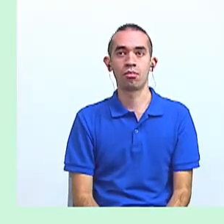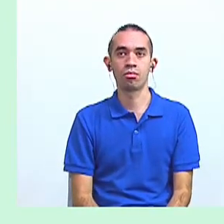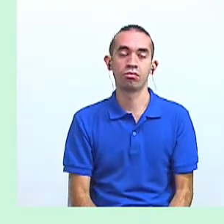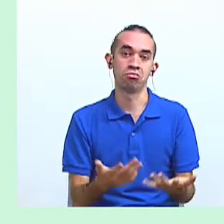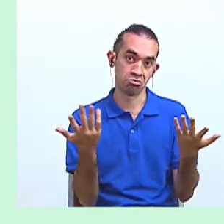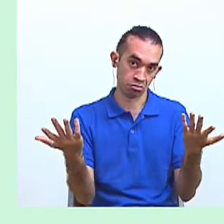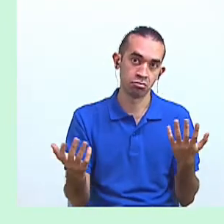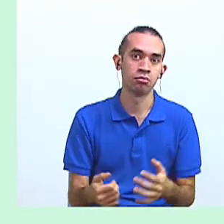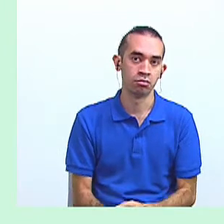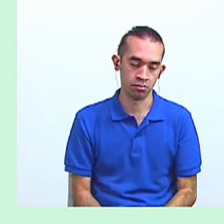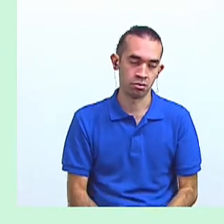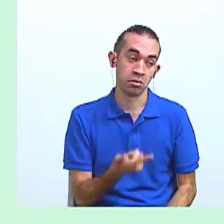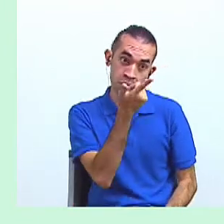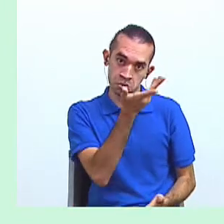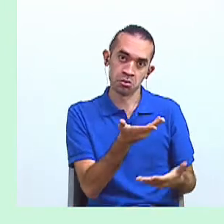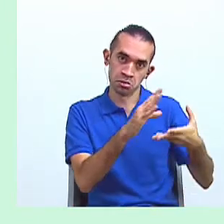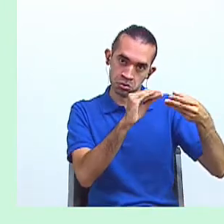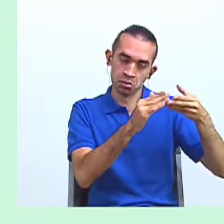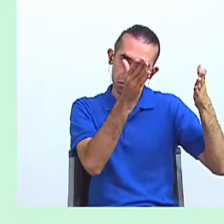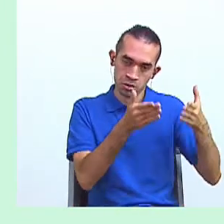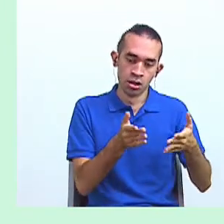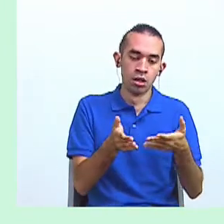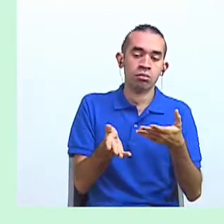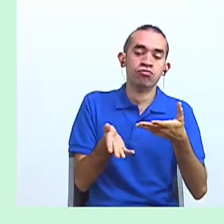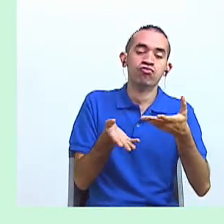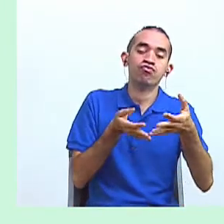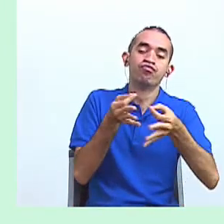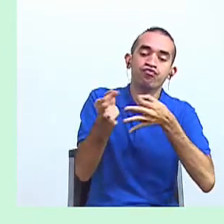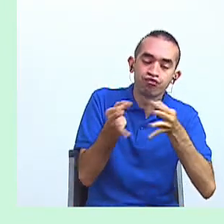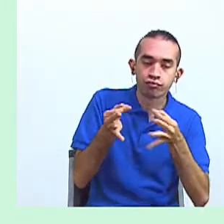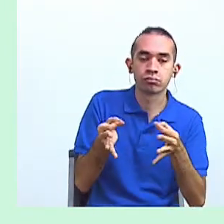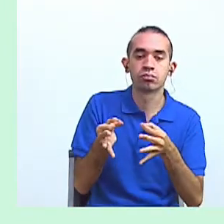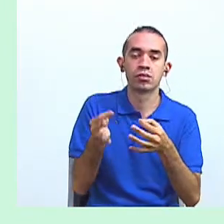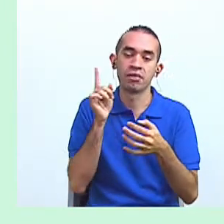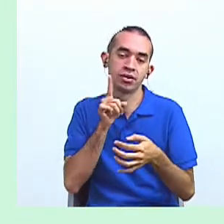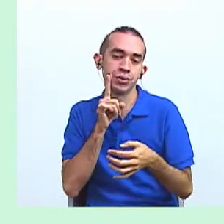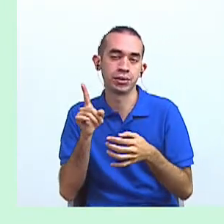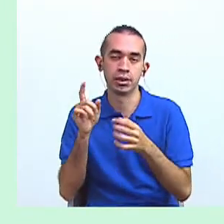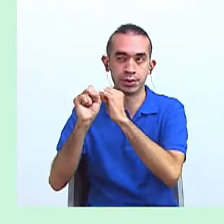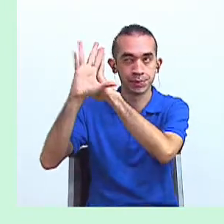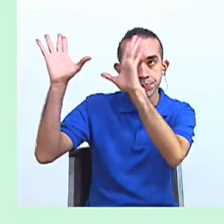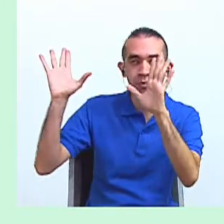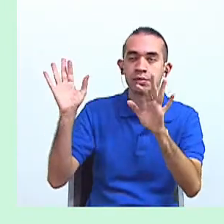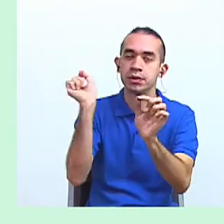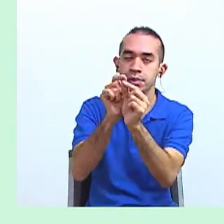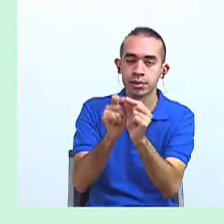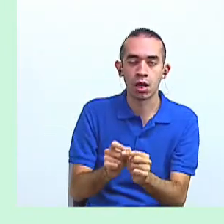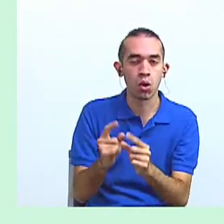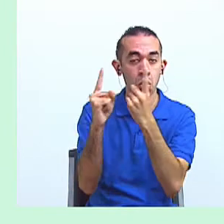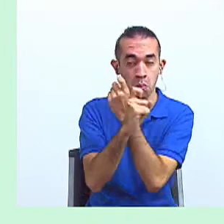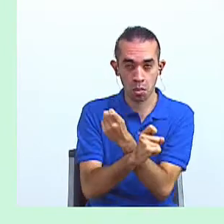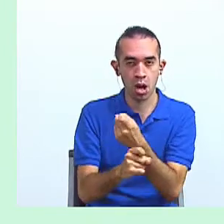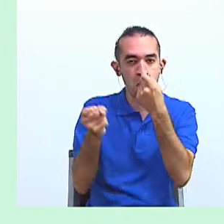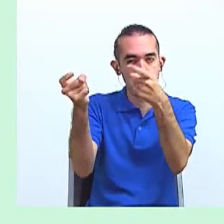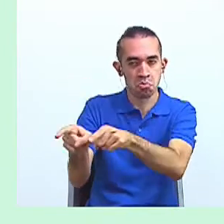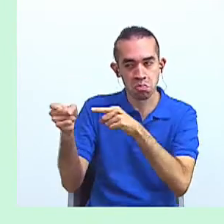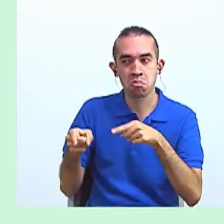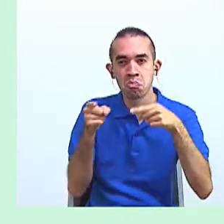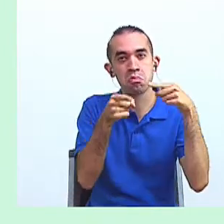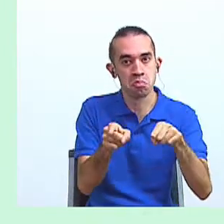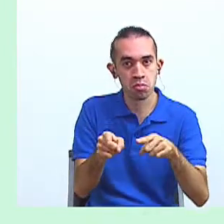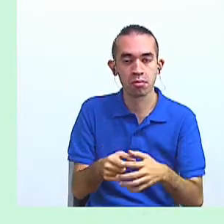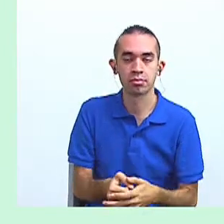Finalmente, reproduce un mundo ficcional, detallado, complejo y lleno de peripecias. Por ejemplo,